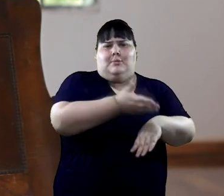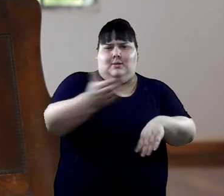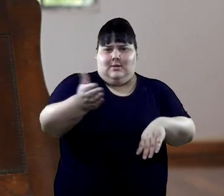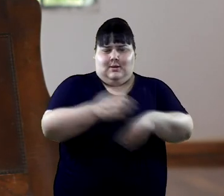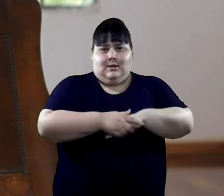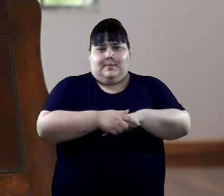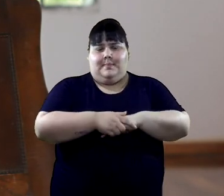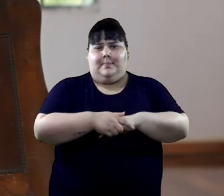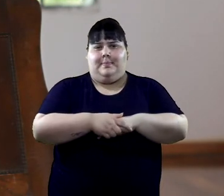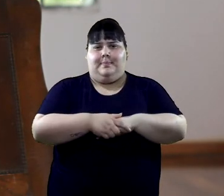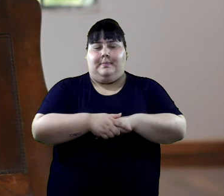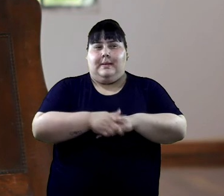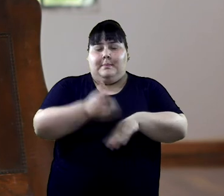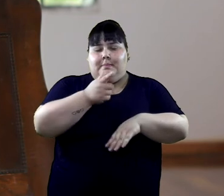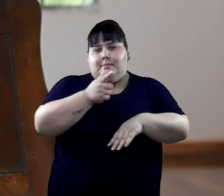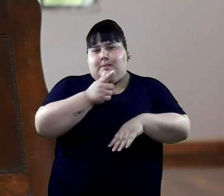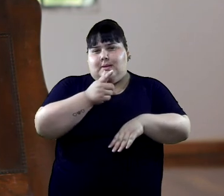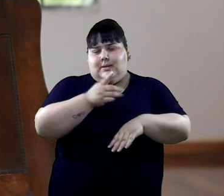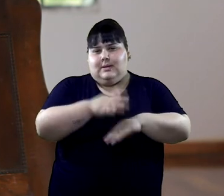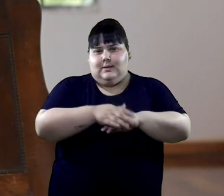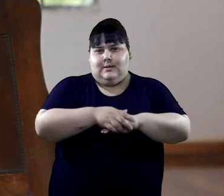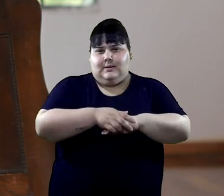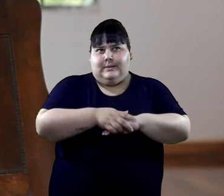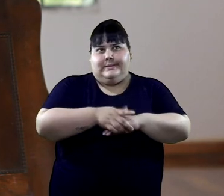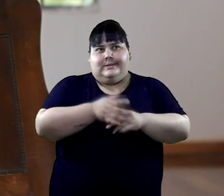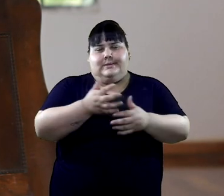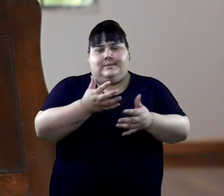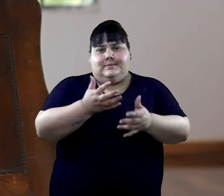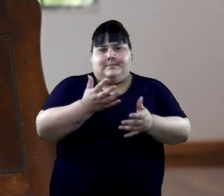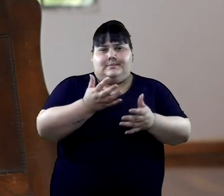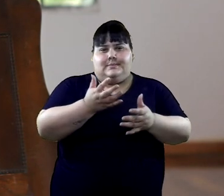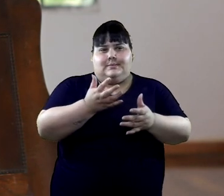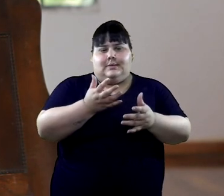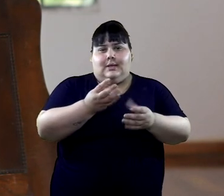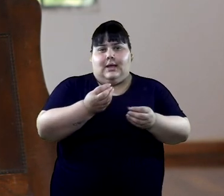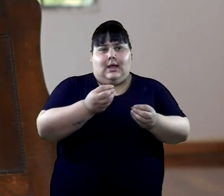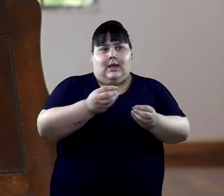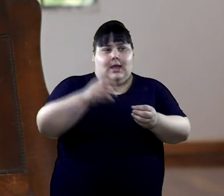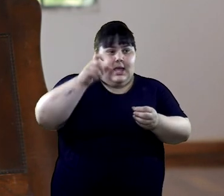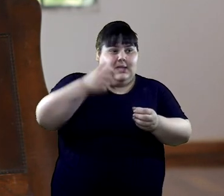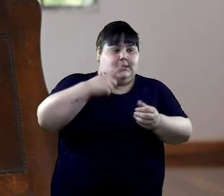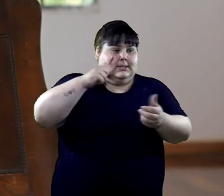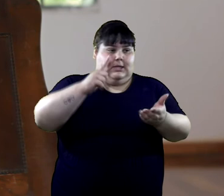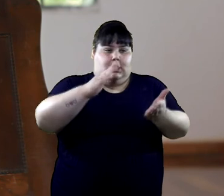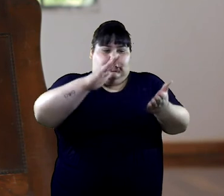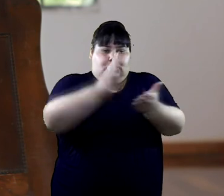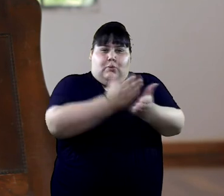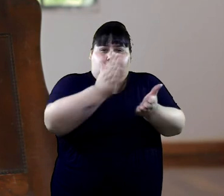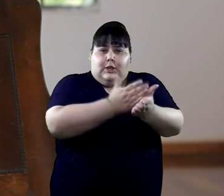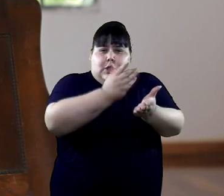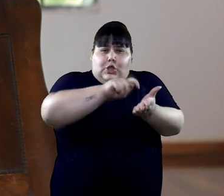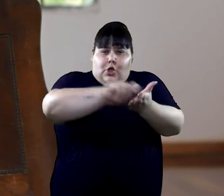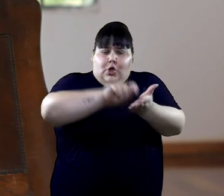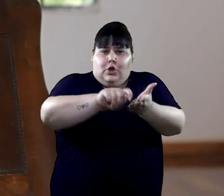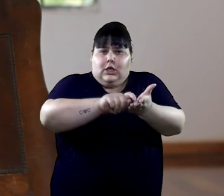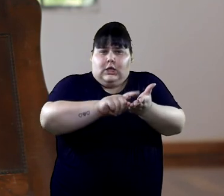no solo elaborado desde